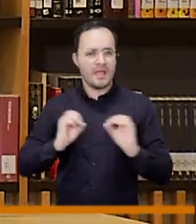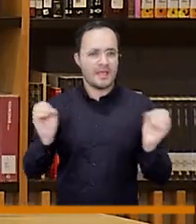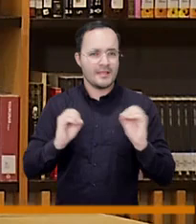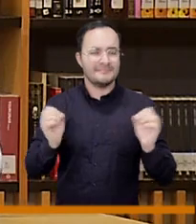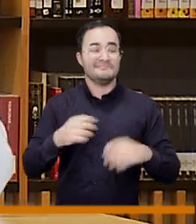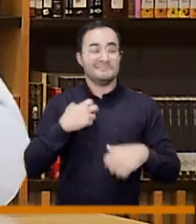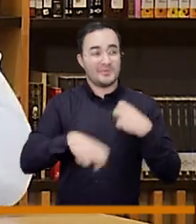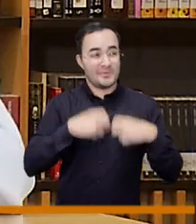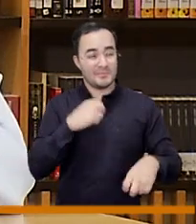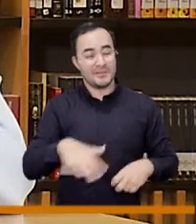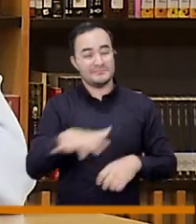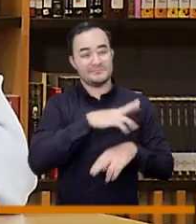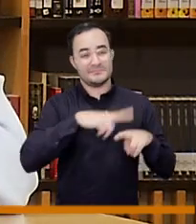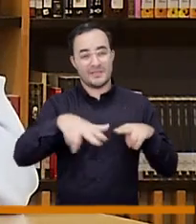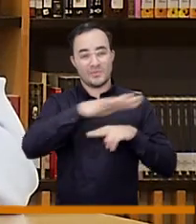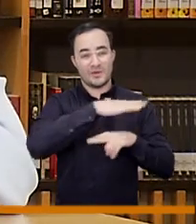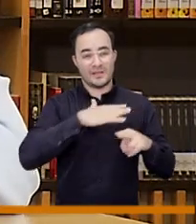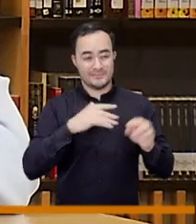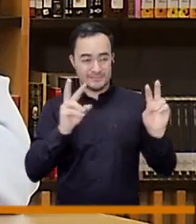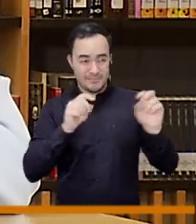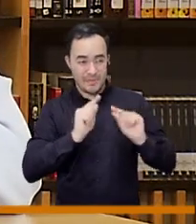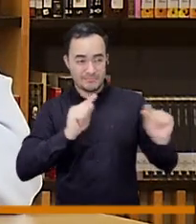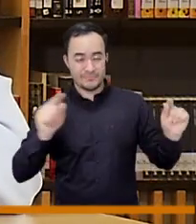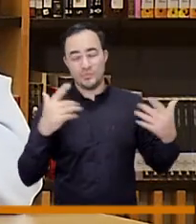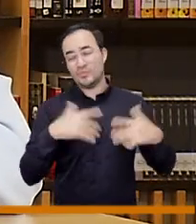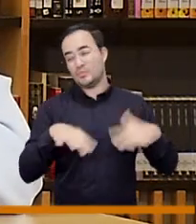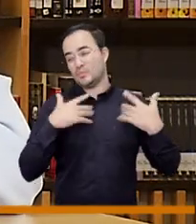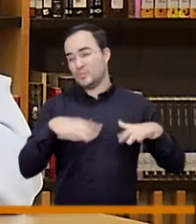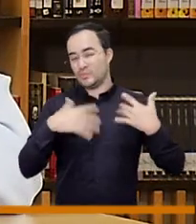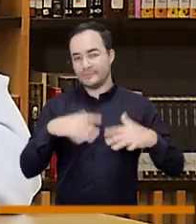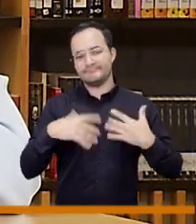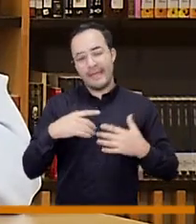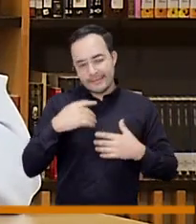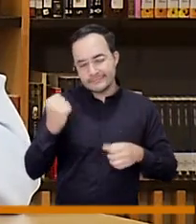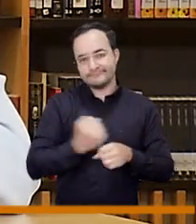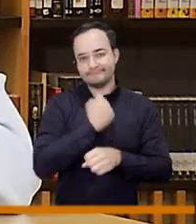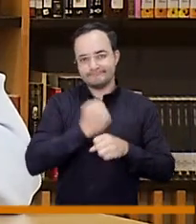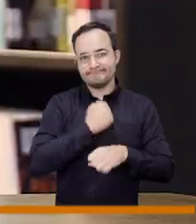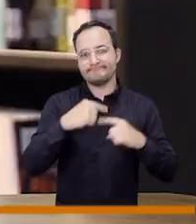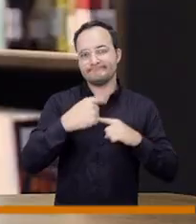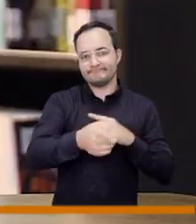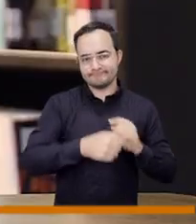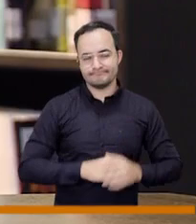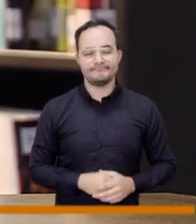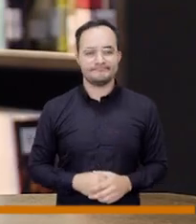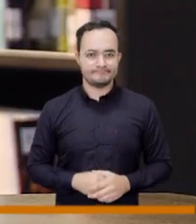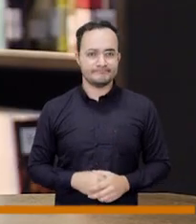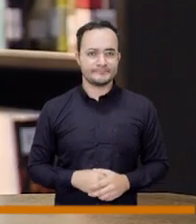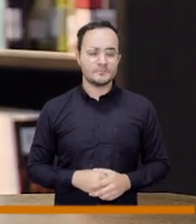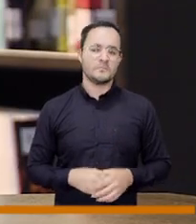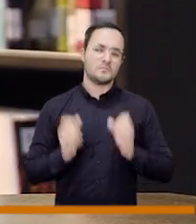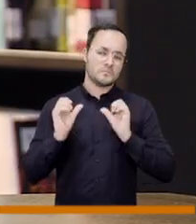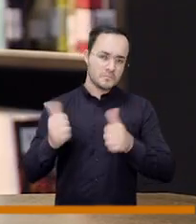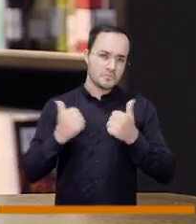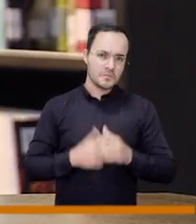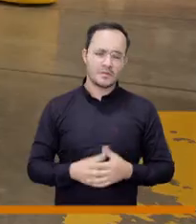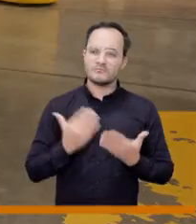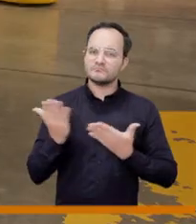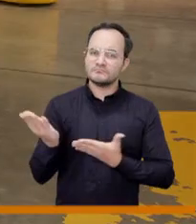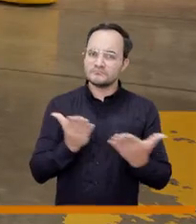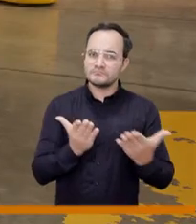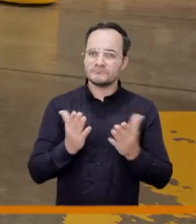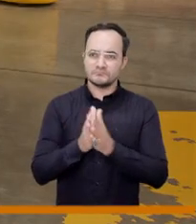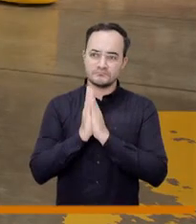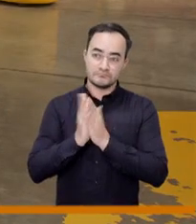problemática medioambiental gigante en la ciudad que tenemos que trabajar mucho en la próxima administración bueno concejal va a vinton